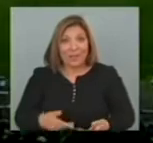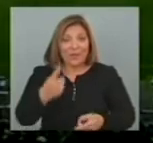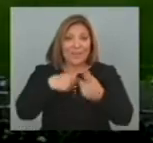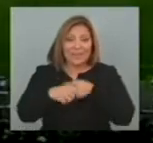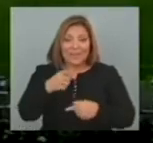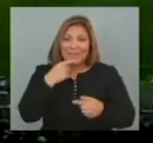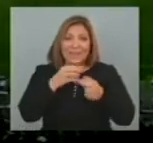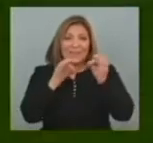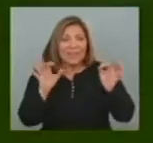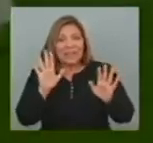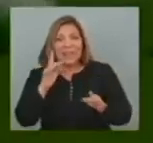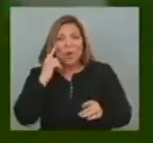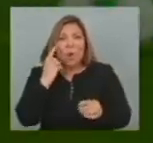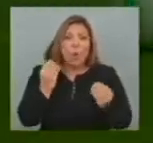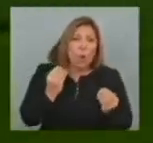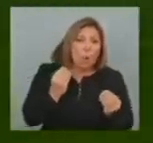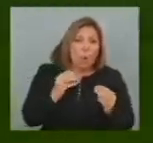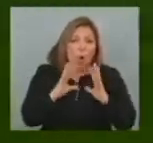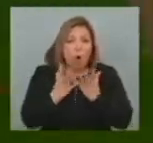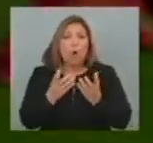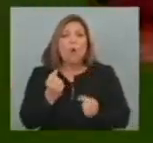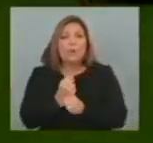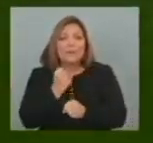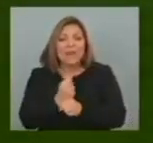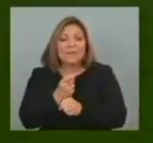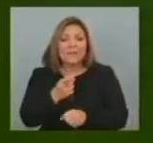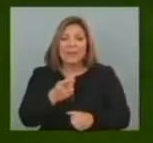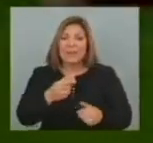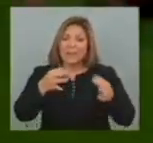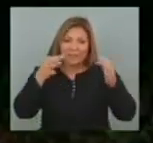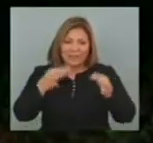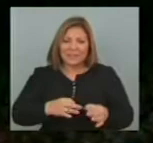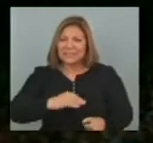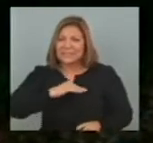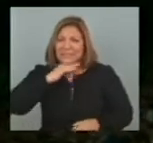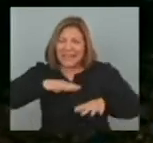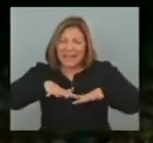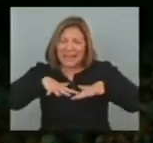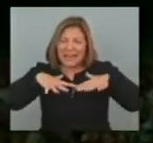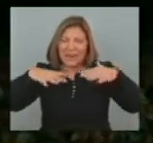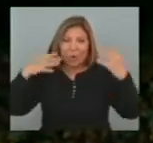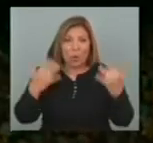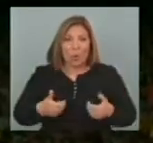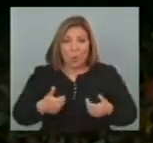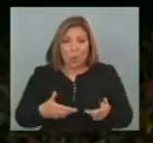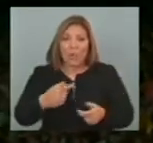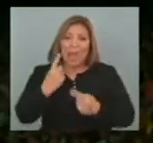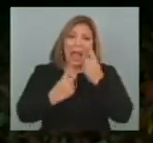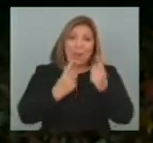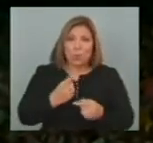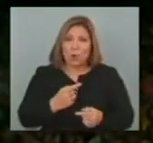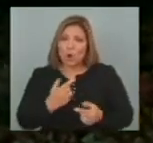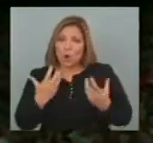más coherencia Sintáctica Que su utilización Para el fútbol Lleno total Señores Y a jugar Bueno Algunos a no dejar jugar